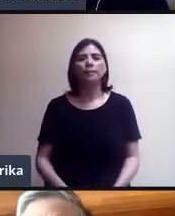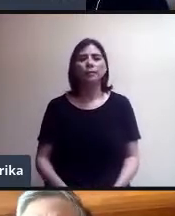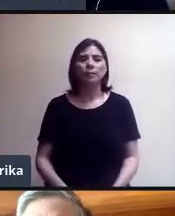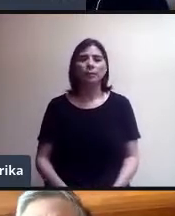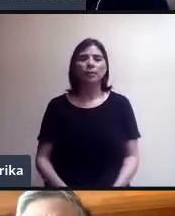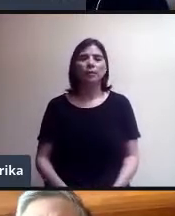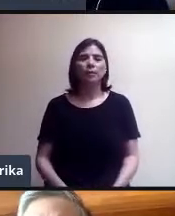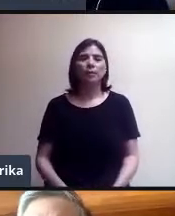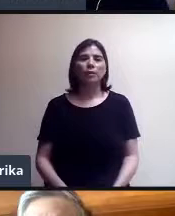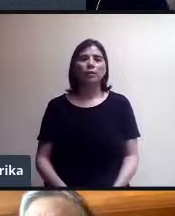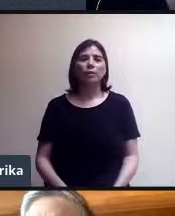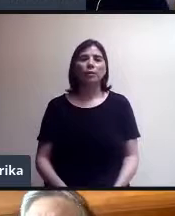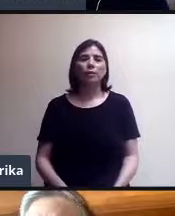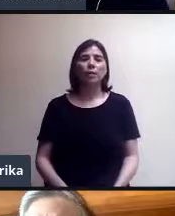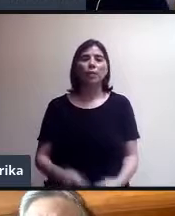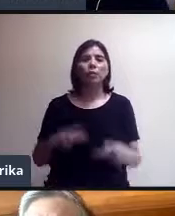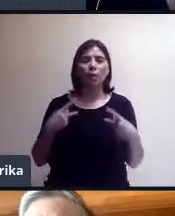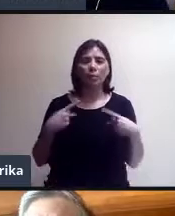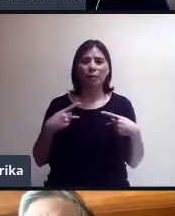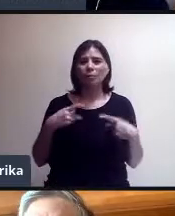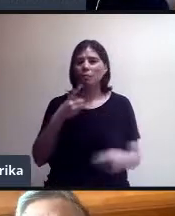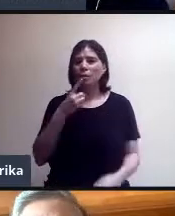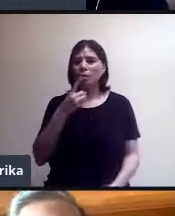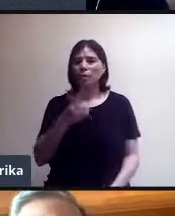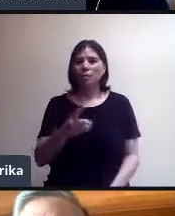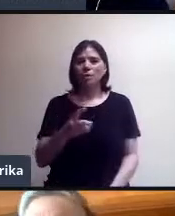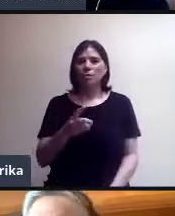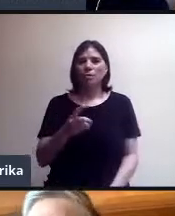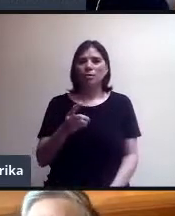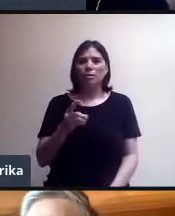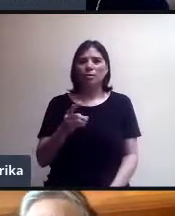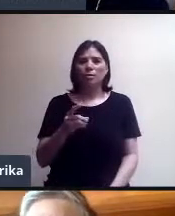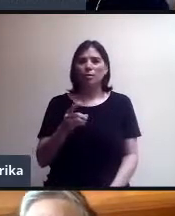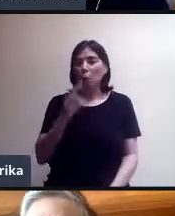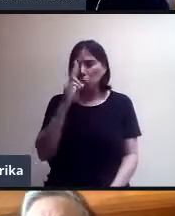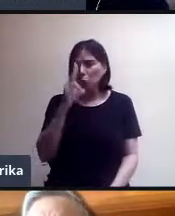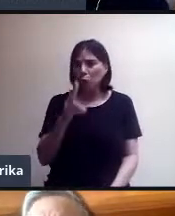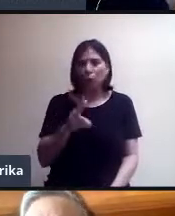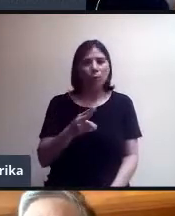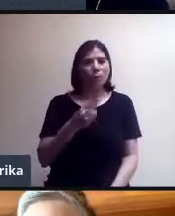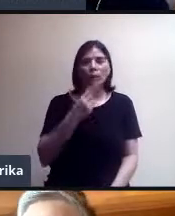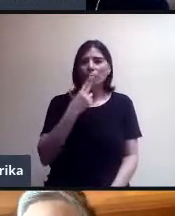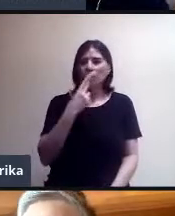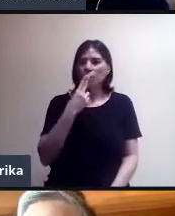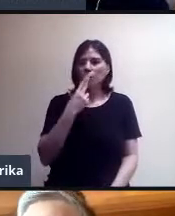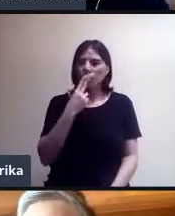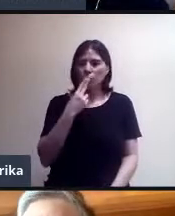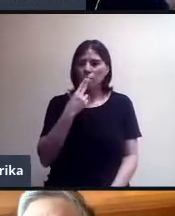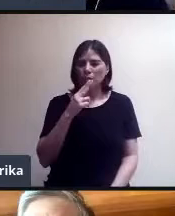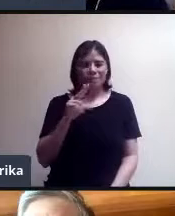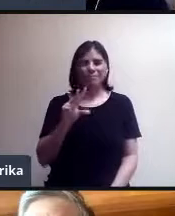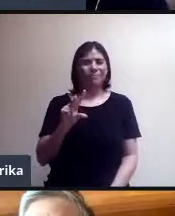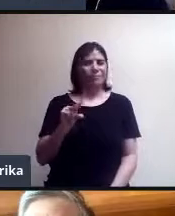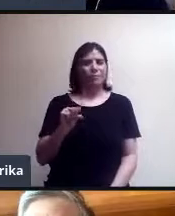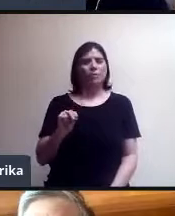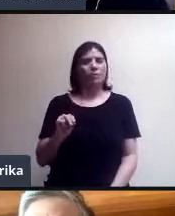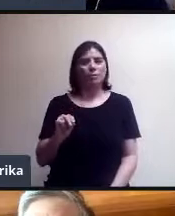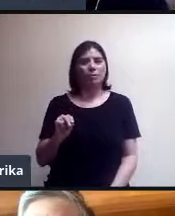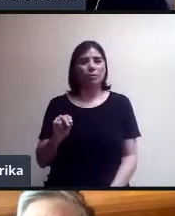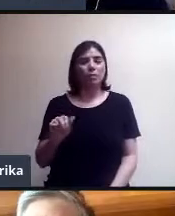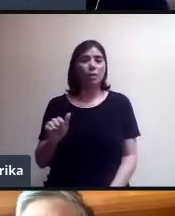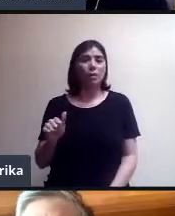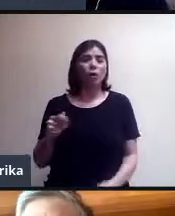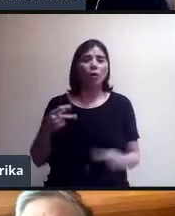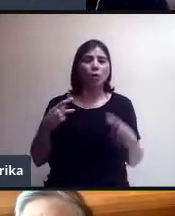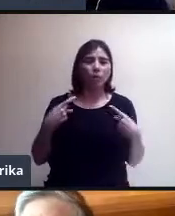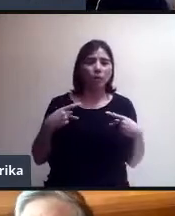entonces, si alguien dice que no se deben de usar estas herramientas, no se deben de usar. Hay que ser macizos. Si alguien dice